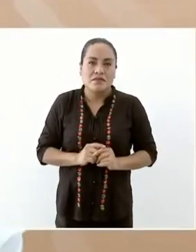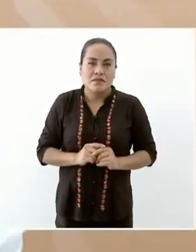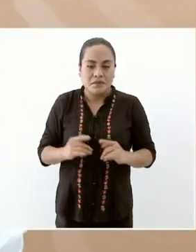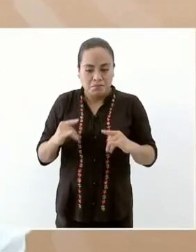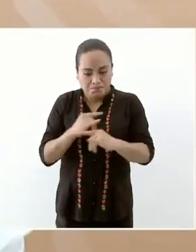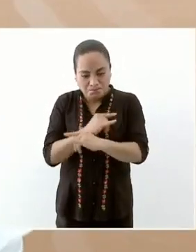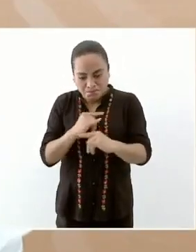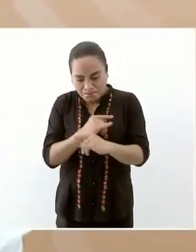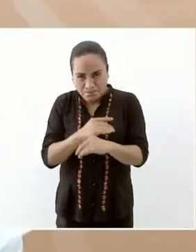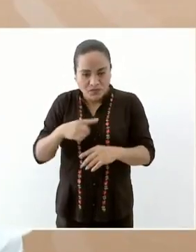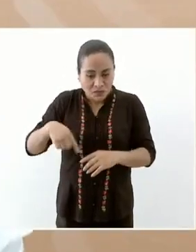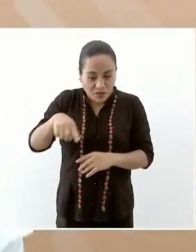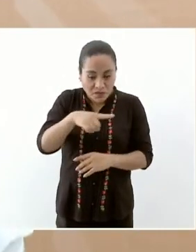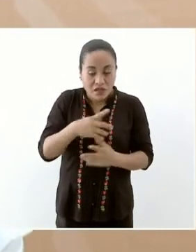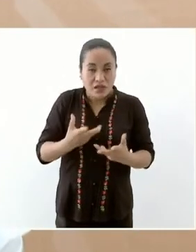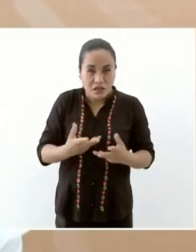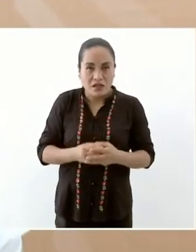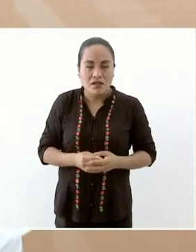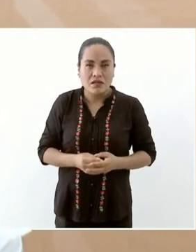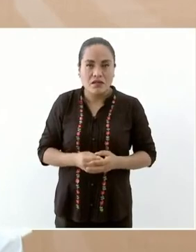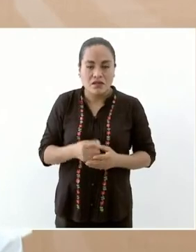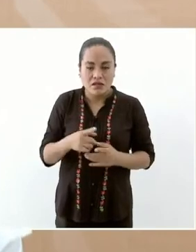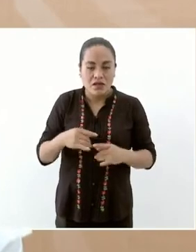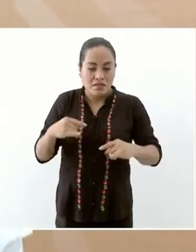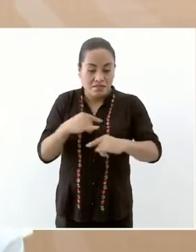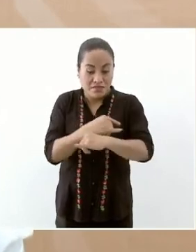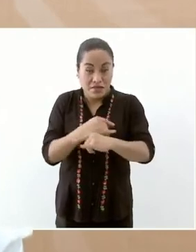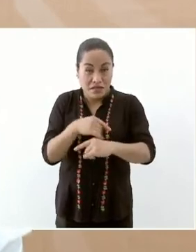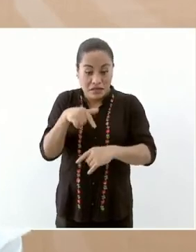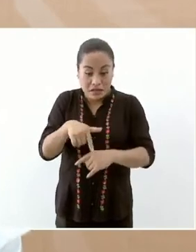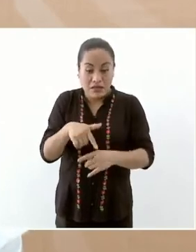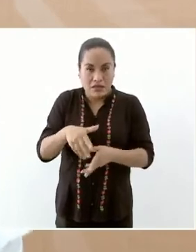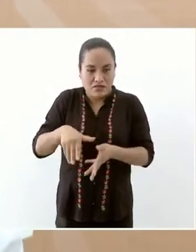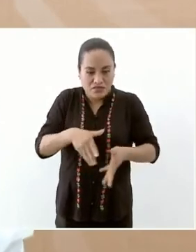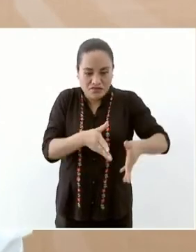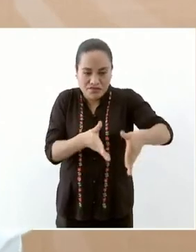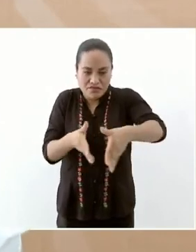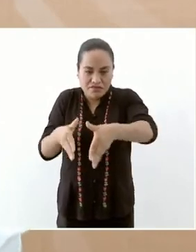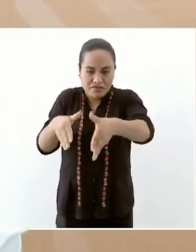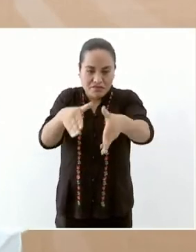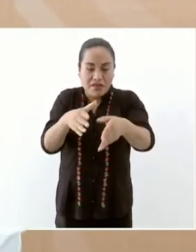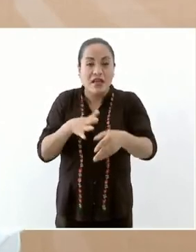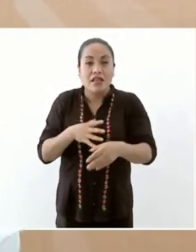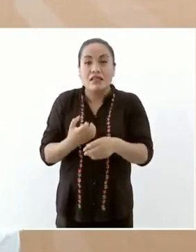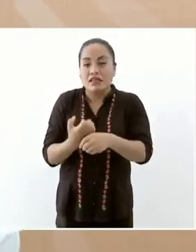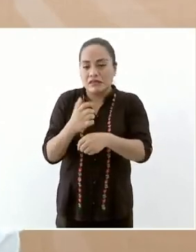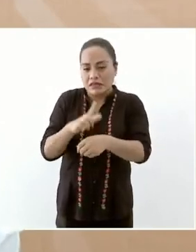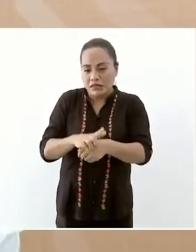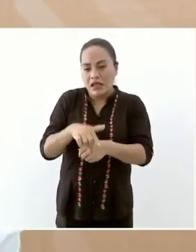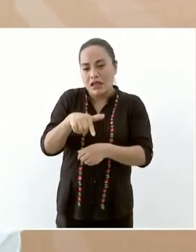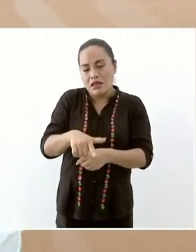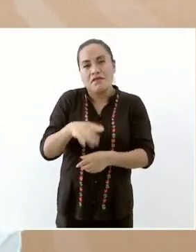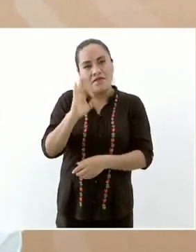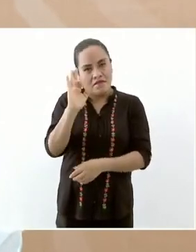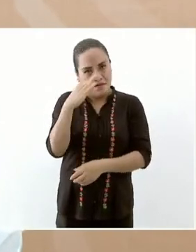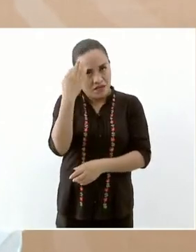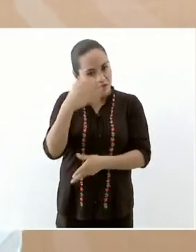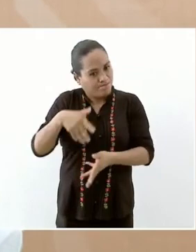básicamente para caminos estatales y lo que se requiera de caminos federales